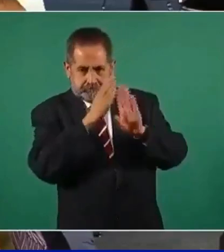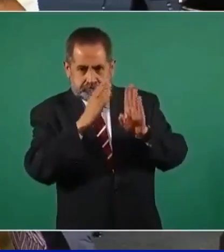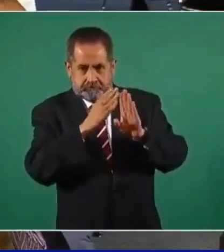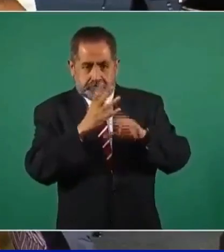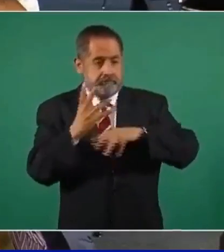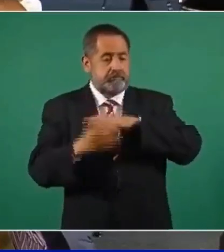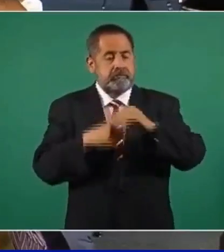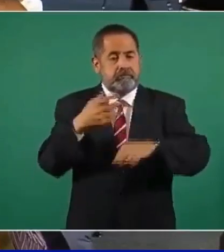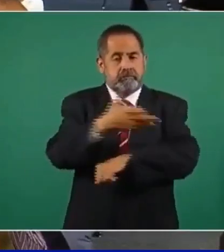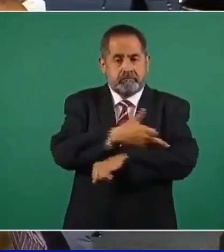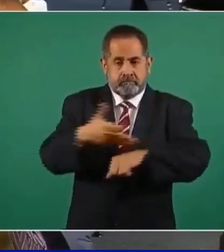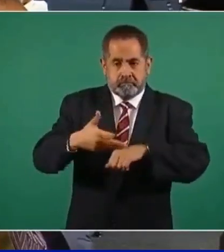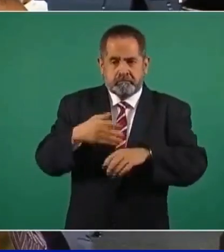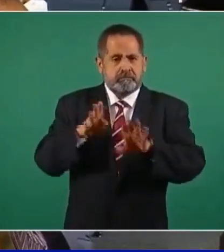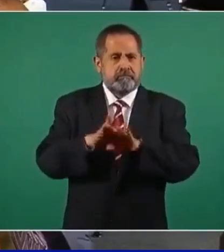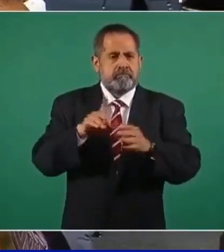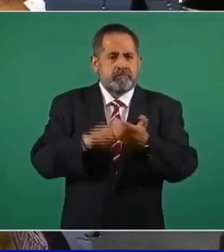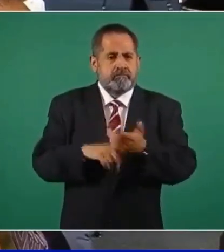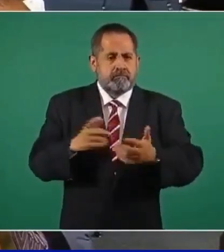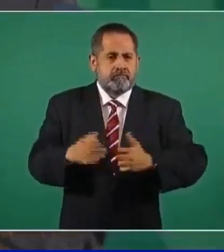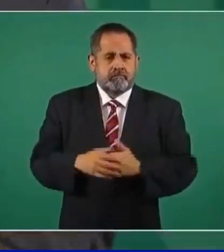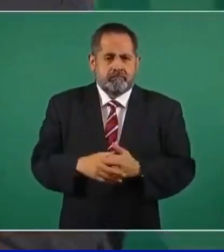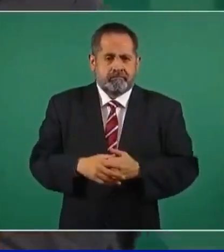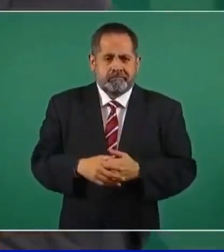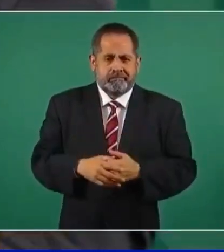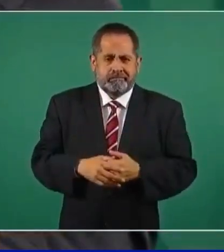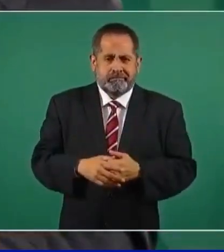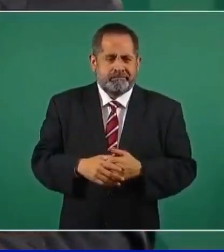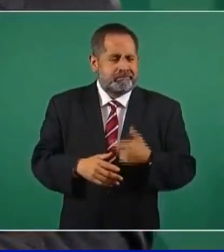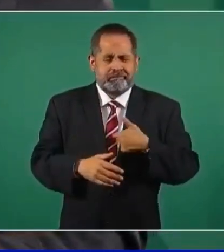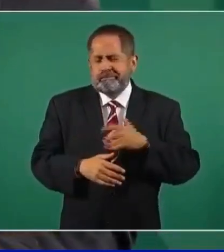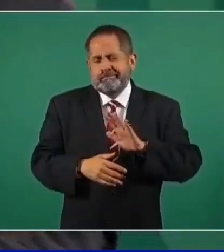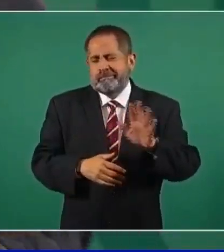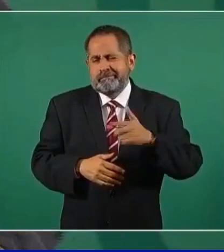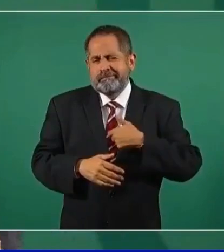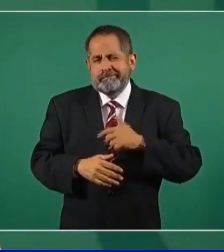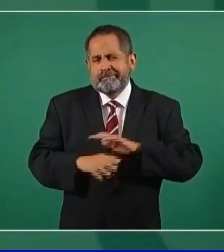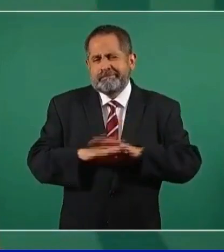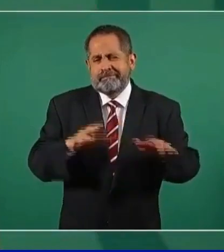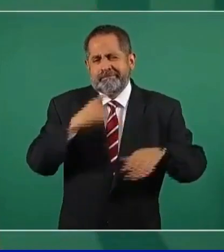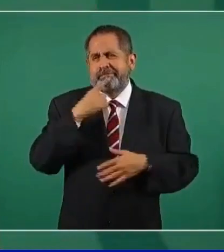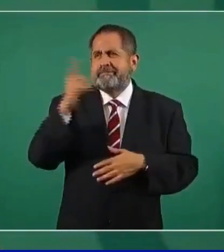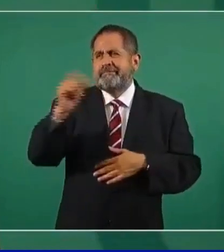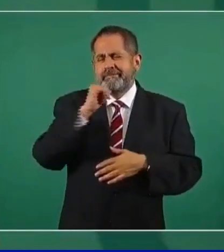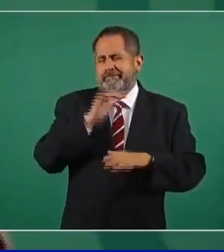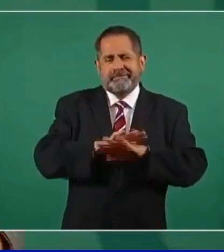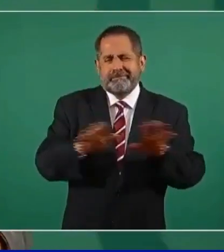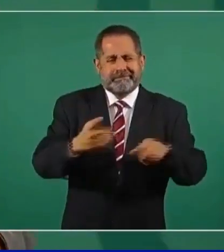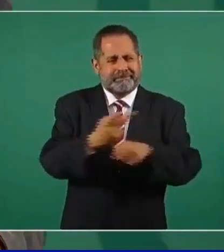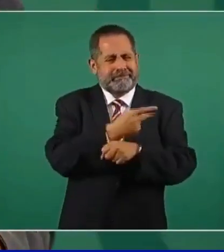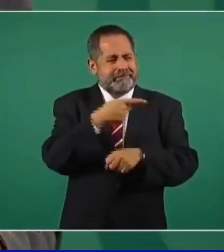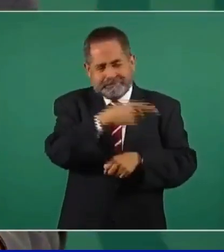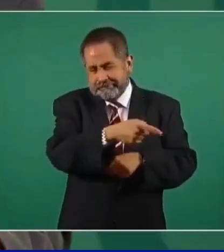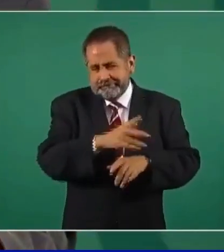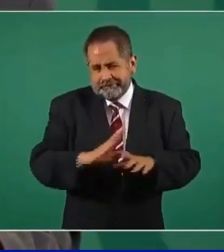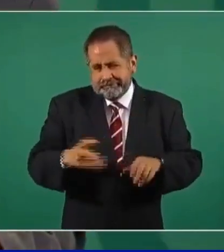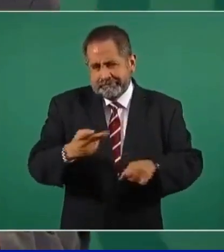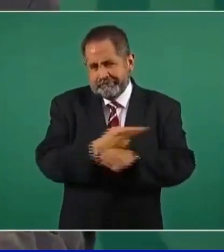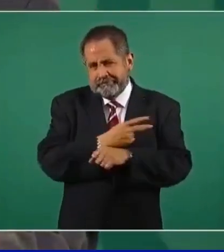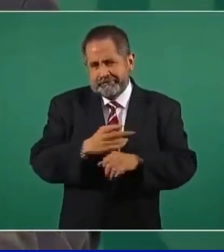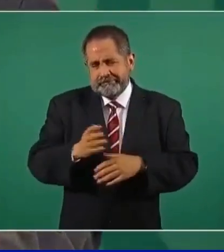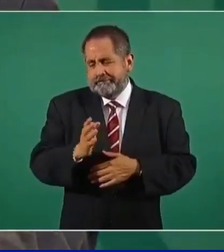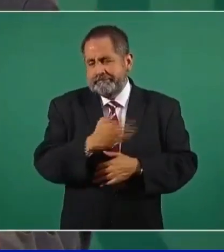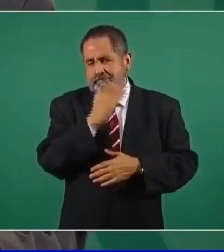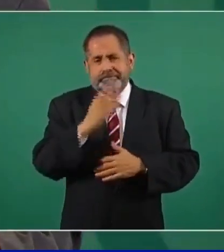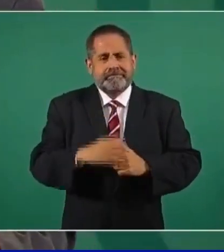a su familia, por esa razón no estaría tampoco pensado. No voy a hacer ninguna denuncia. Ya esto es muy